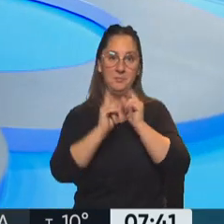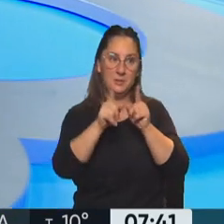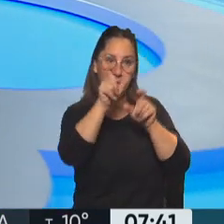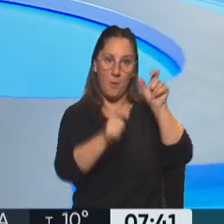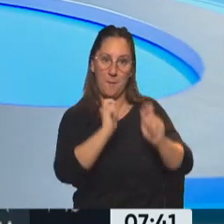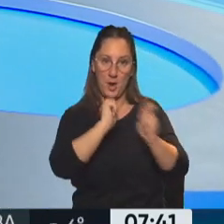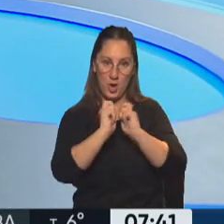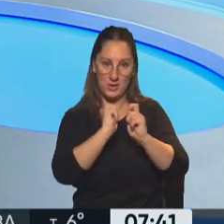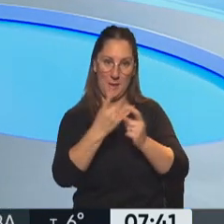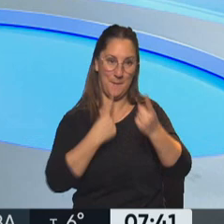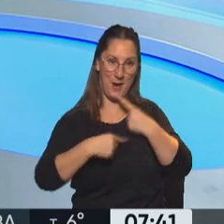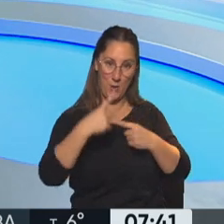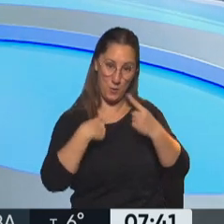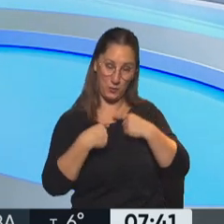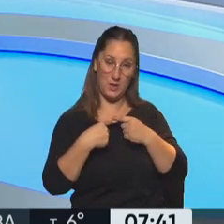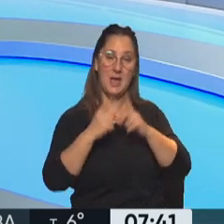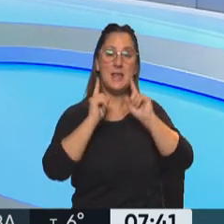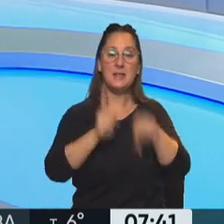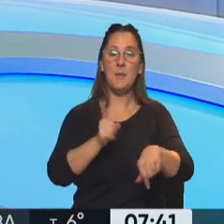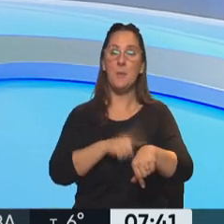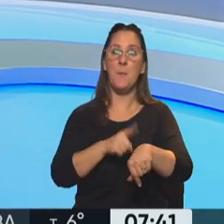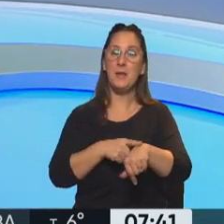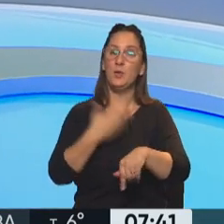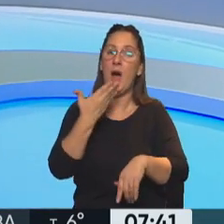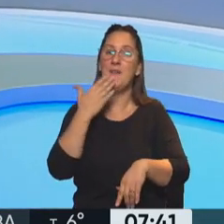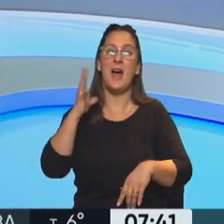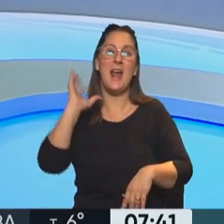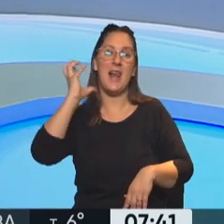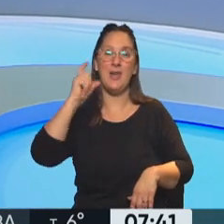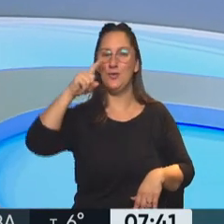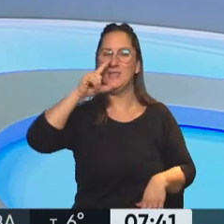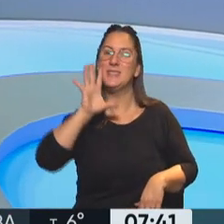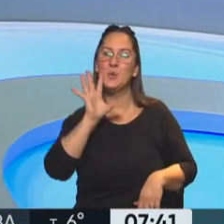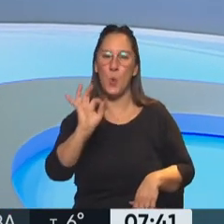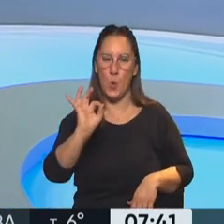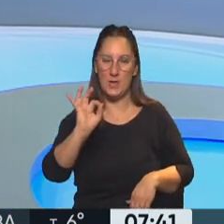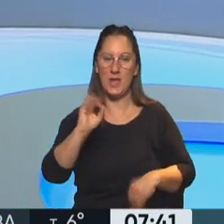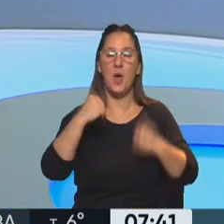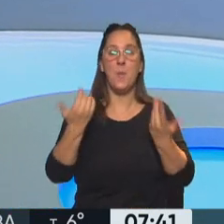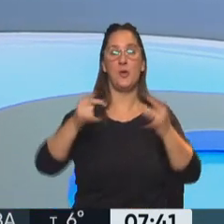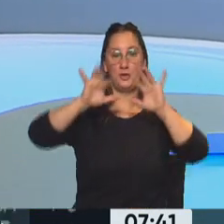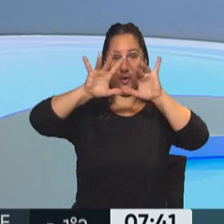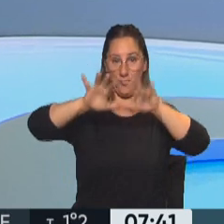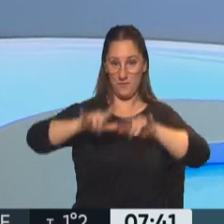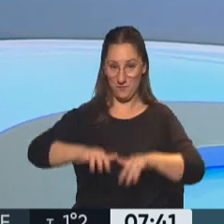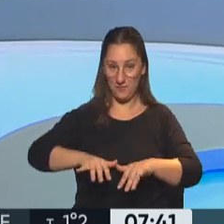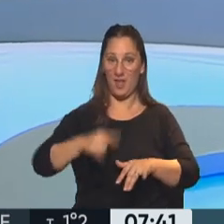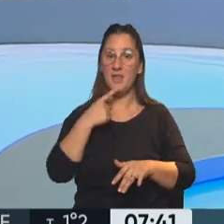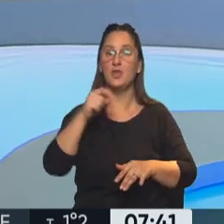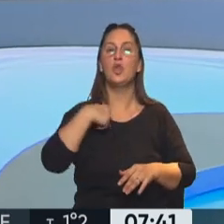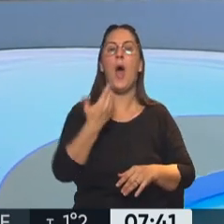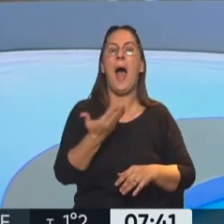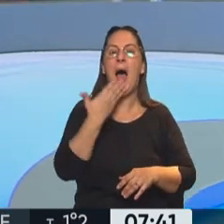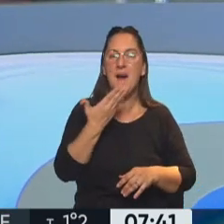estaban allí. En ese interín también habla con la radio, la 750. Por eso es que en la carta dice, yo hablé en on,